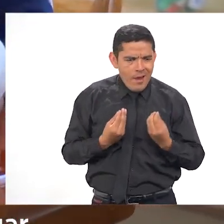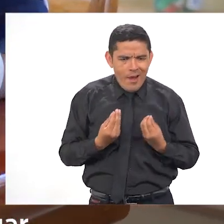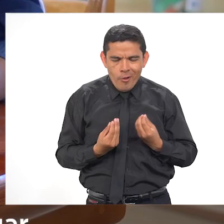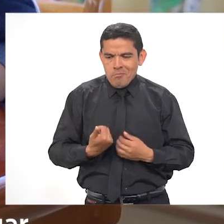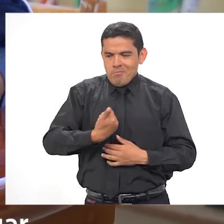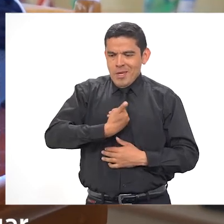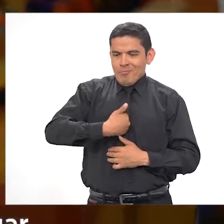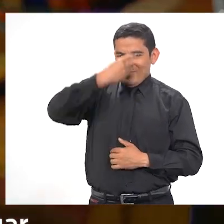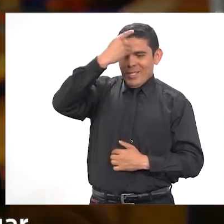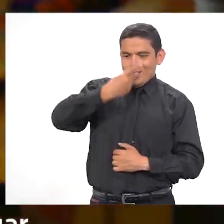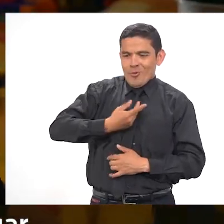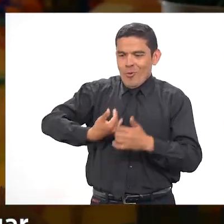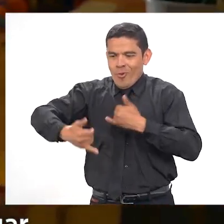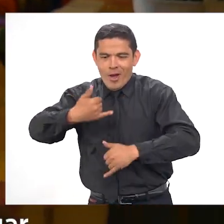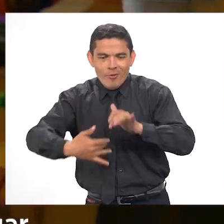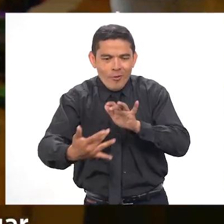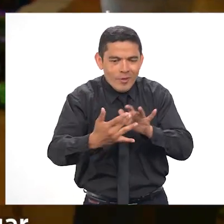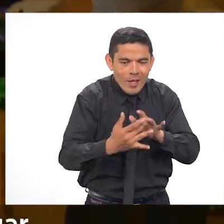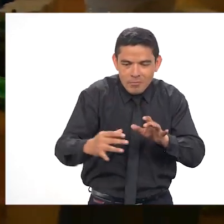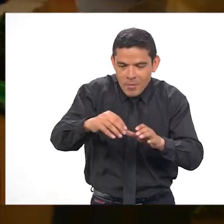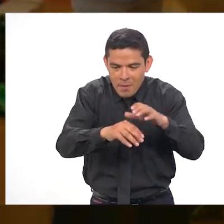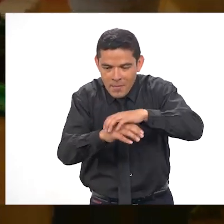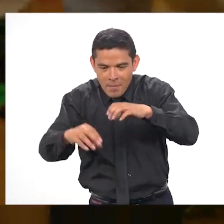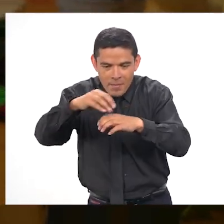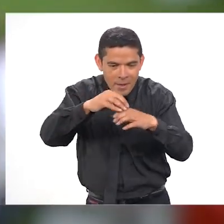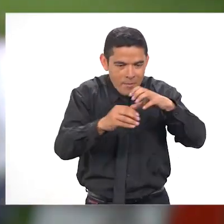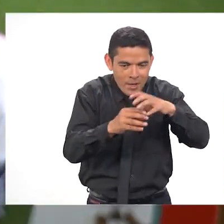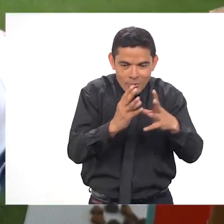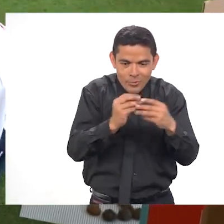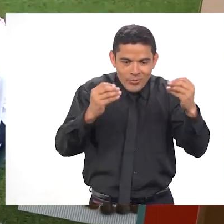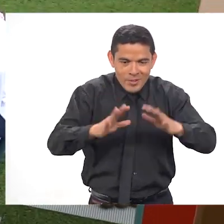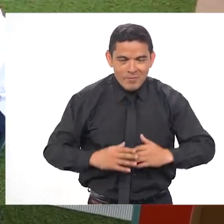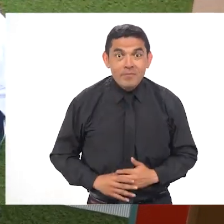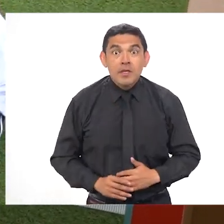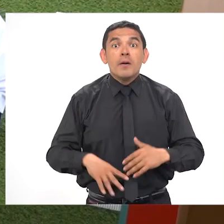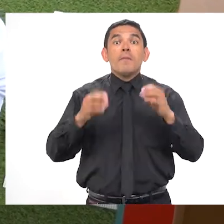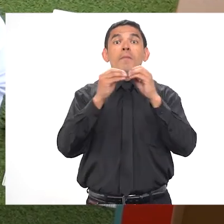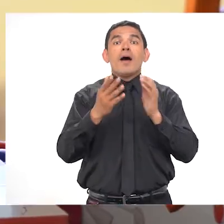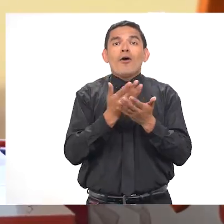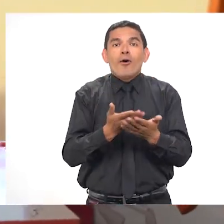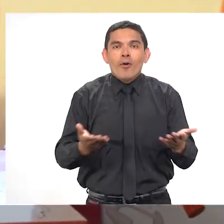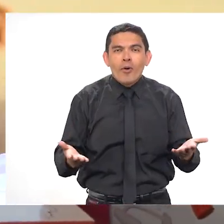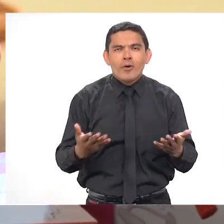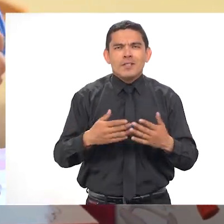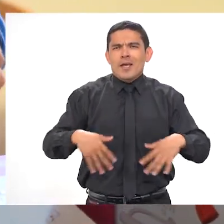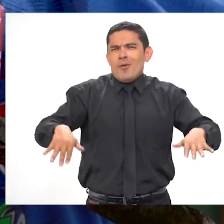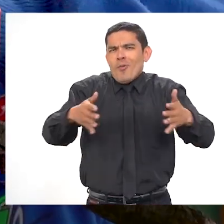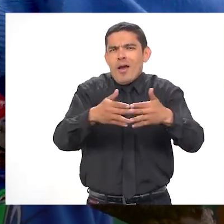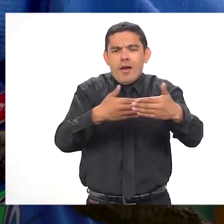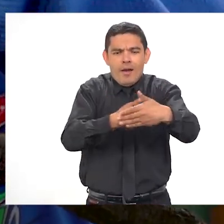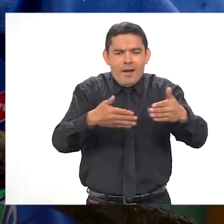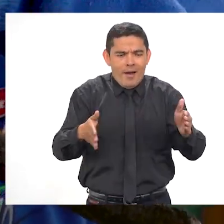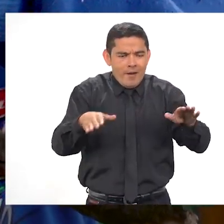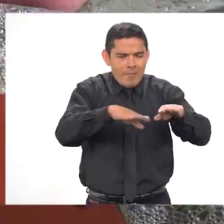cómo tiene que jugar, cómo tiene que conectar las fichas, cómo tiene que resolver el problema. Sino estos elementos como una simple